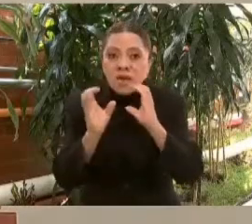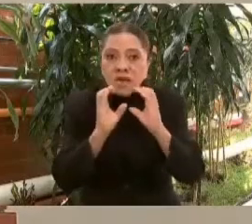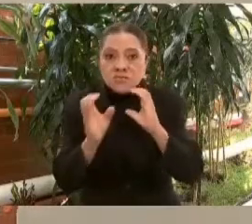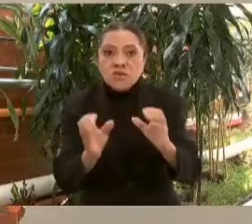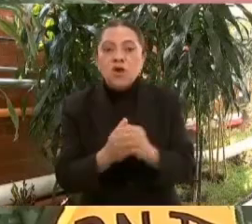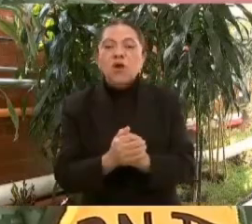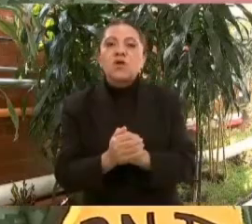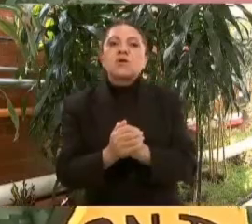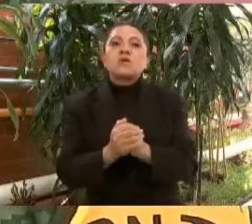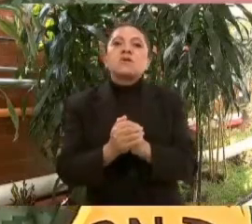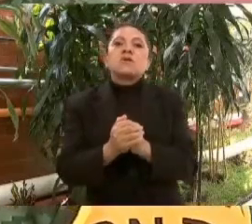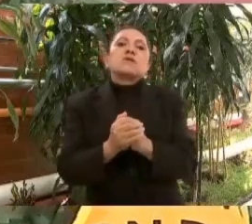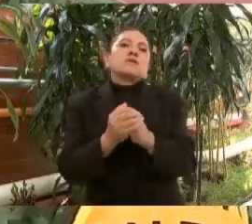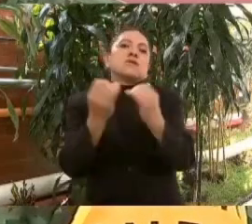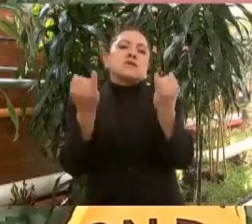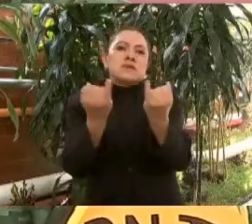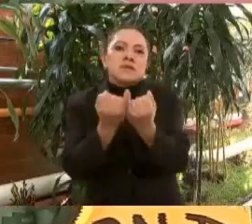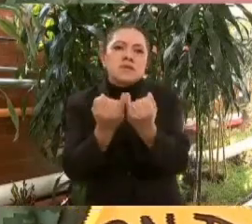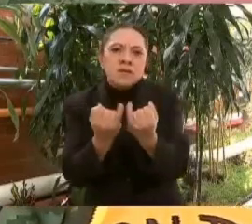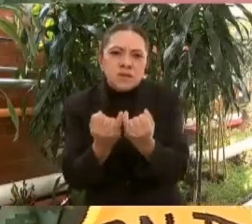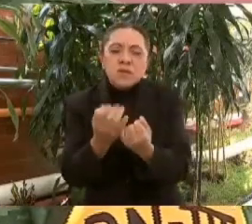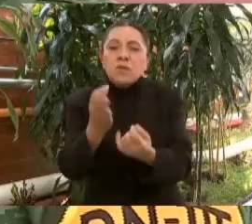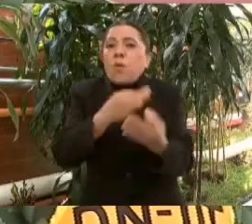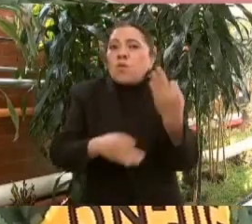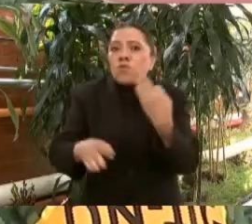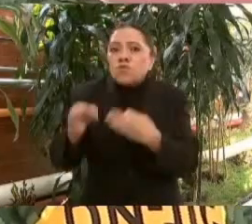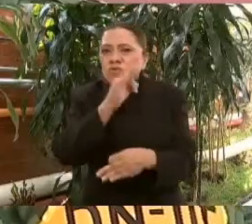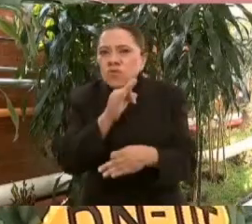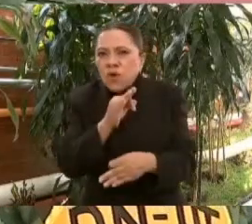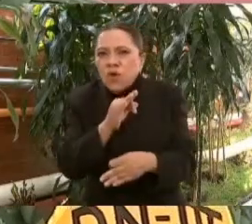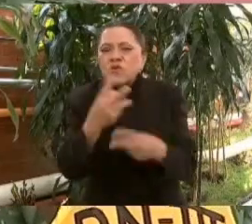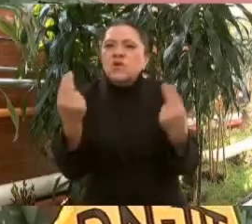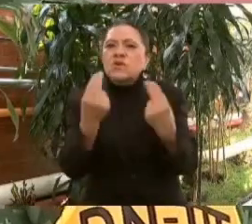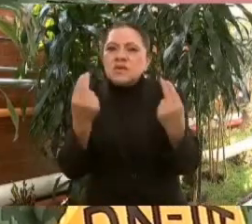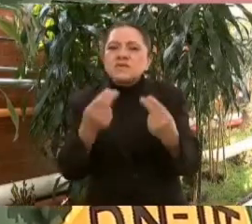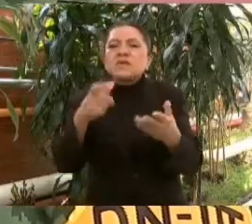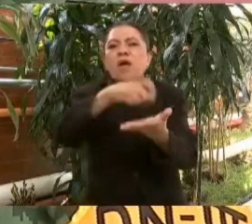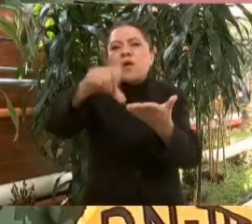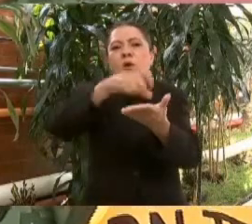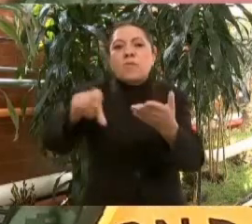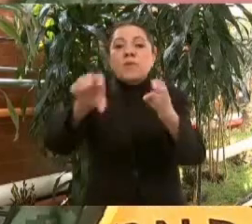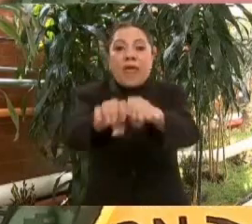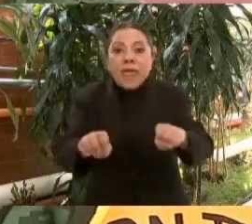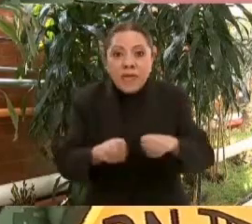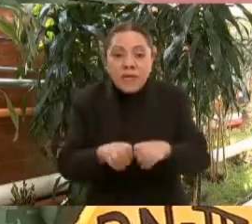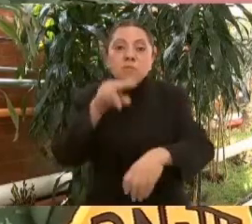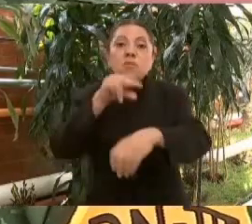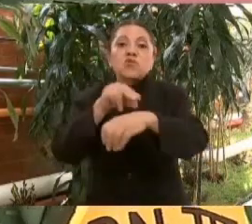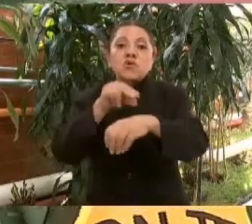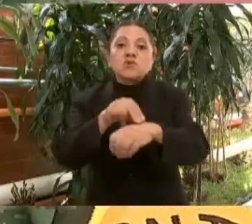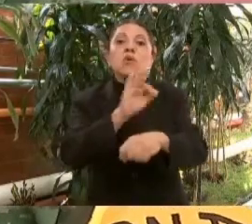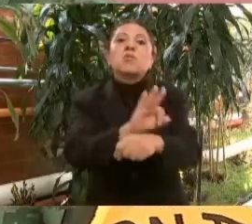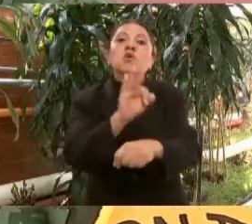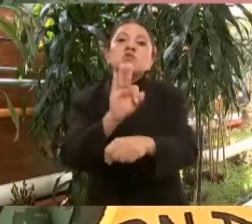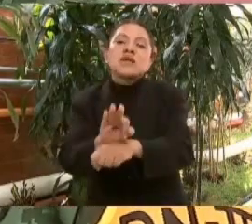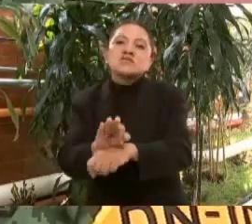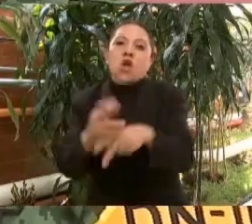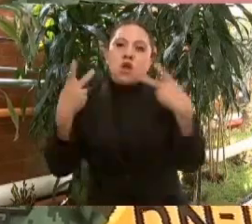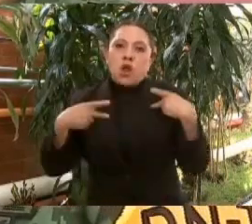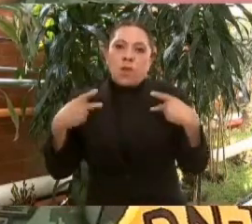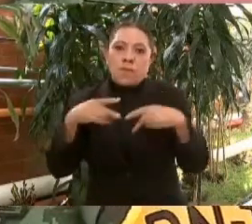medicinales, cocina y sistema contra incendios, adquisición de equipo médico, de protección personal,